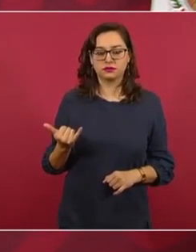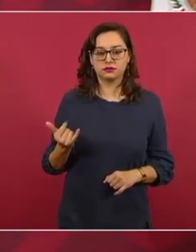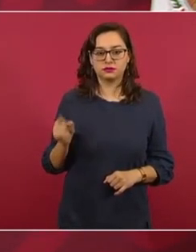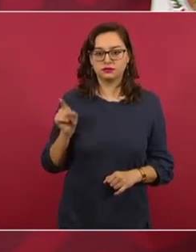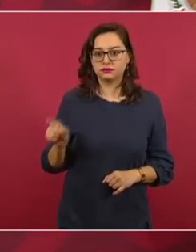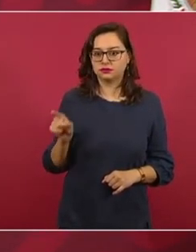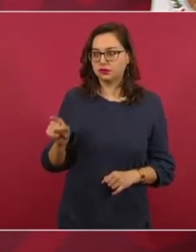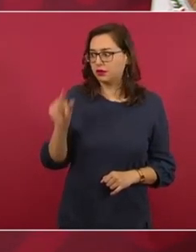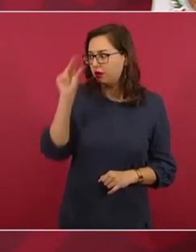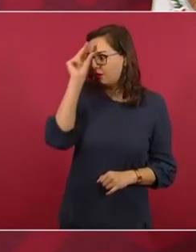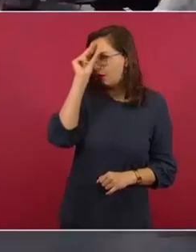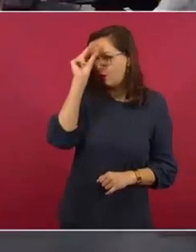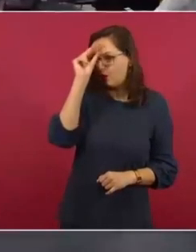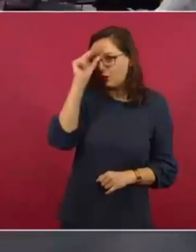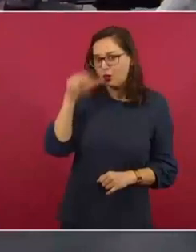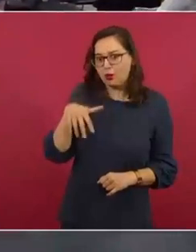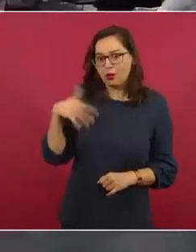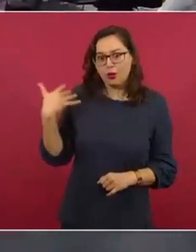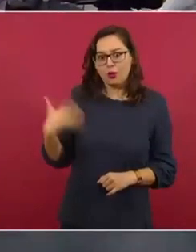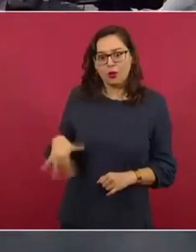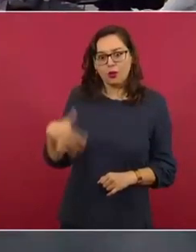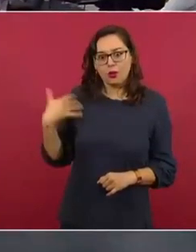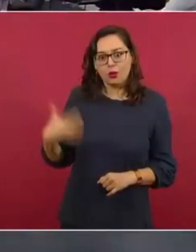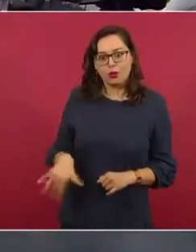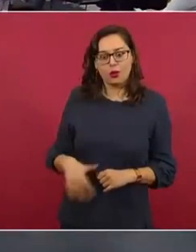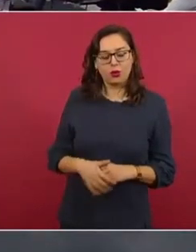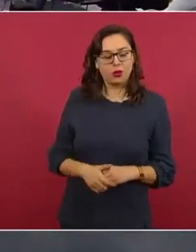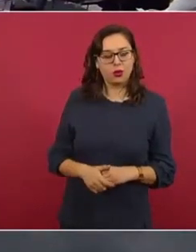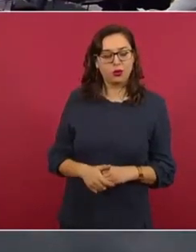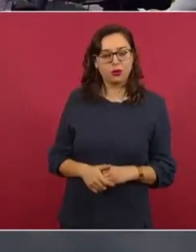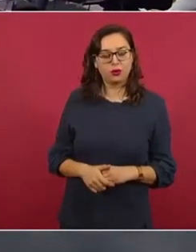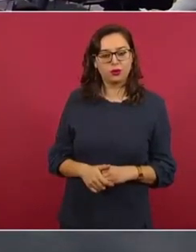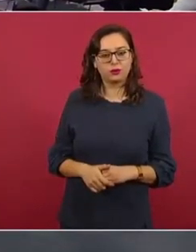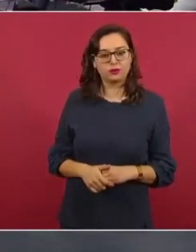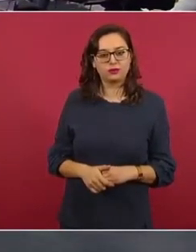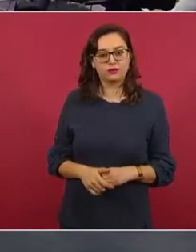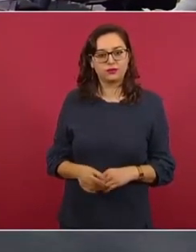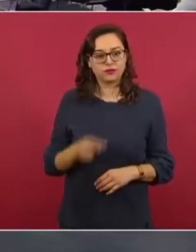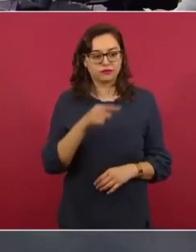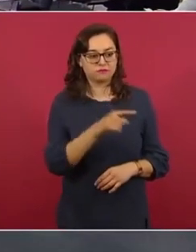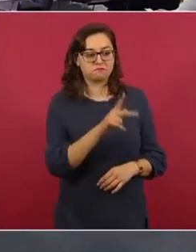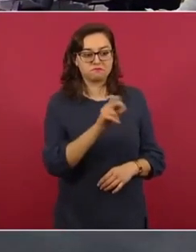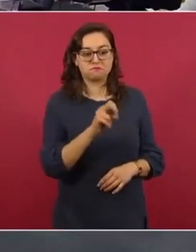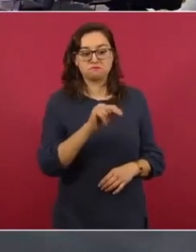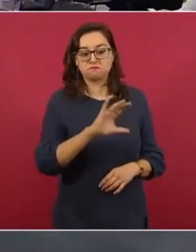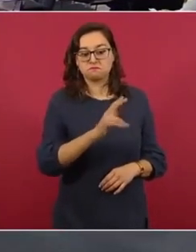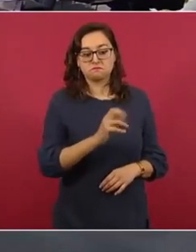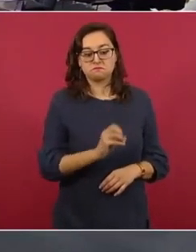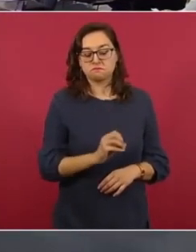Y yo a Poncho no recuerdo haberlo visto,